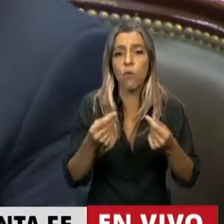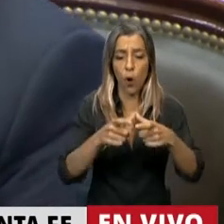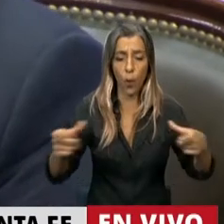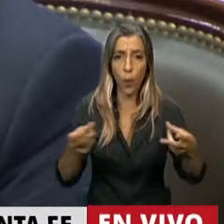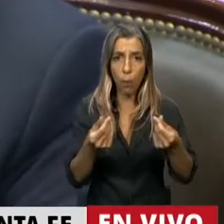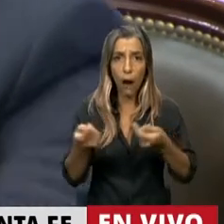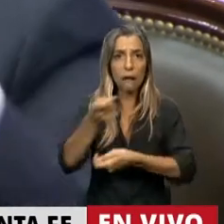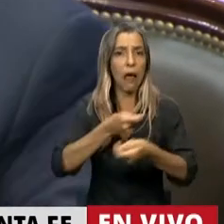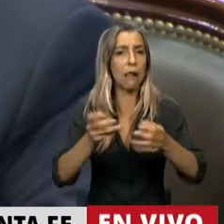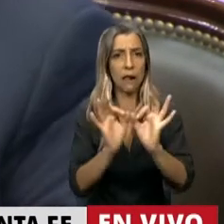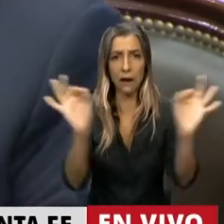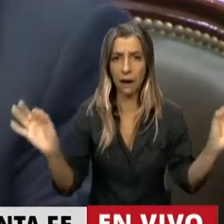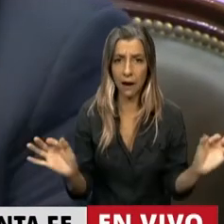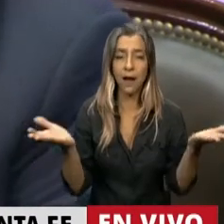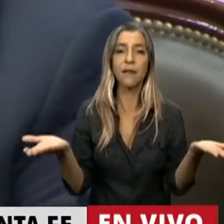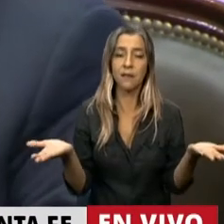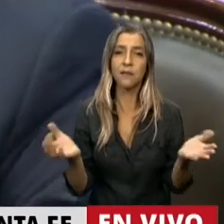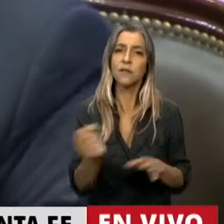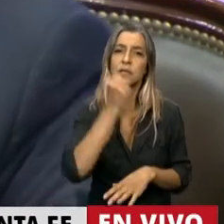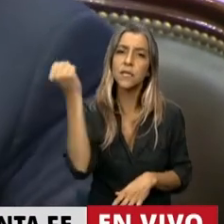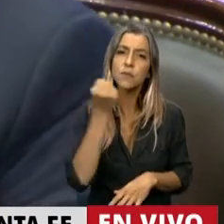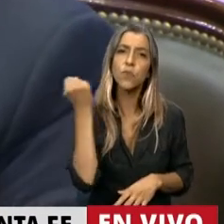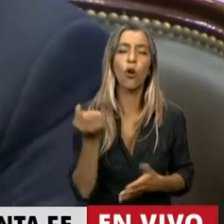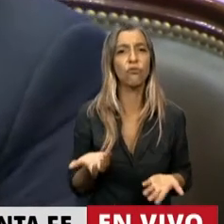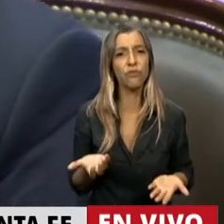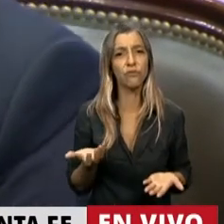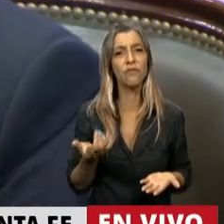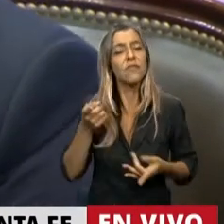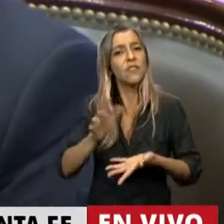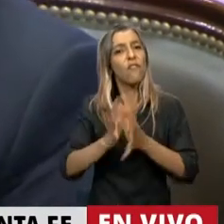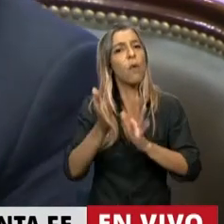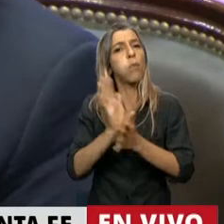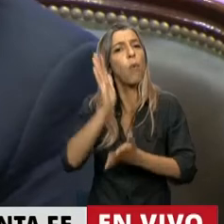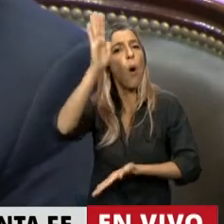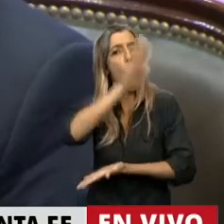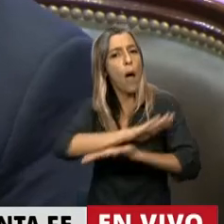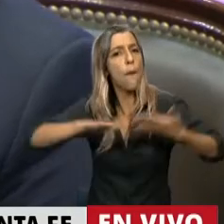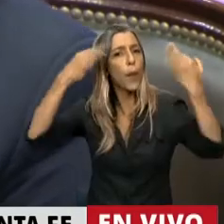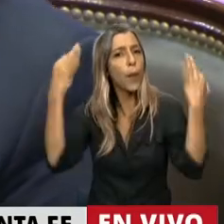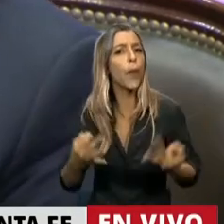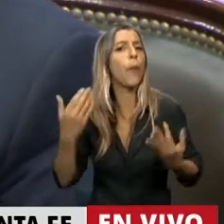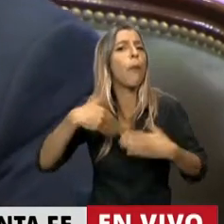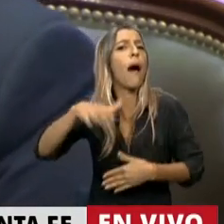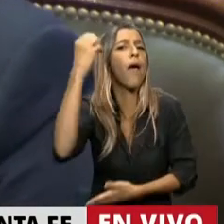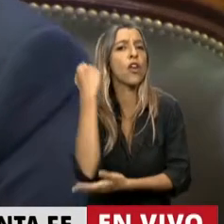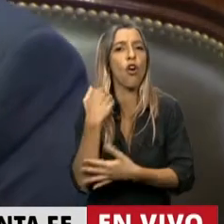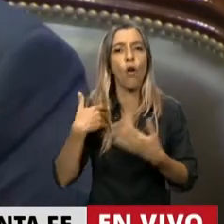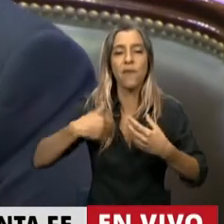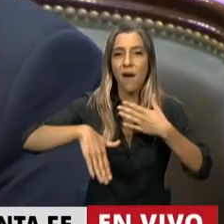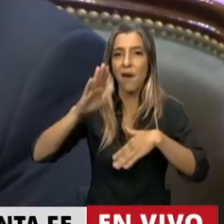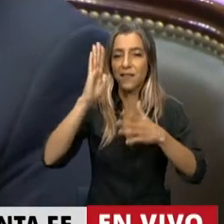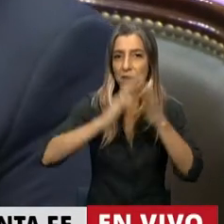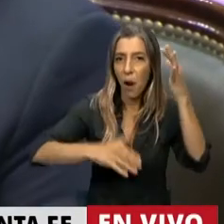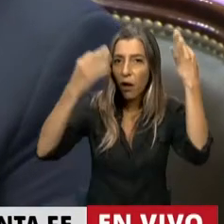comerciales. Además de todo eso, hay un tema de blanqueo y transparencia económica en juego. Pienso por estos